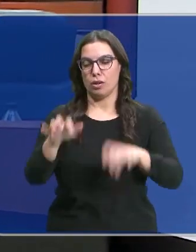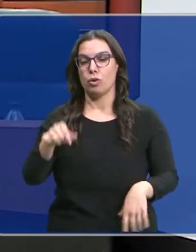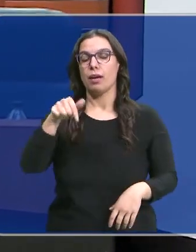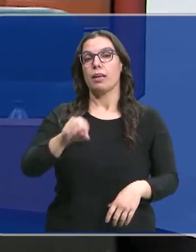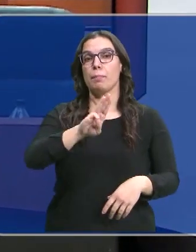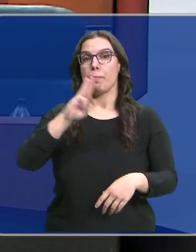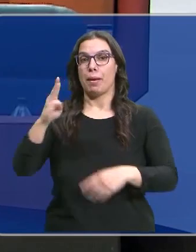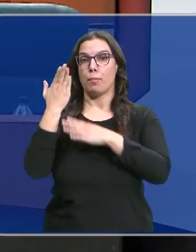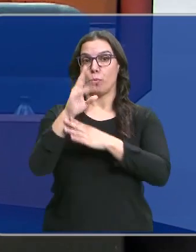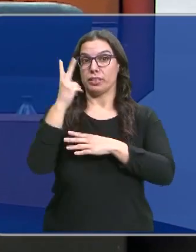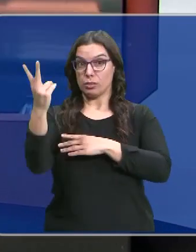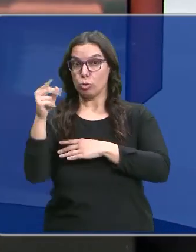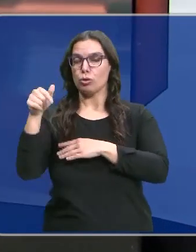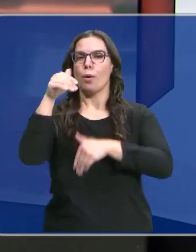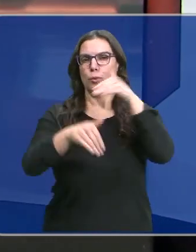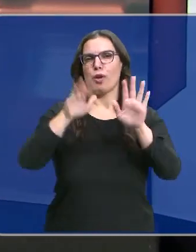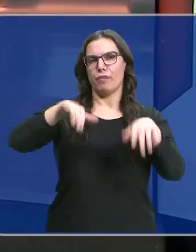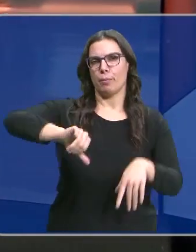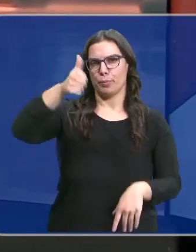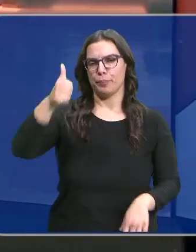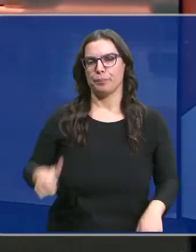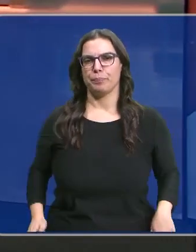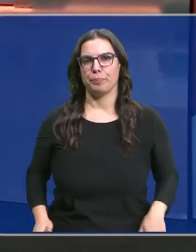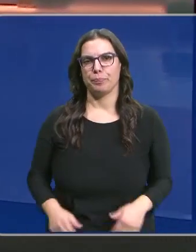del PP en este sentido que han salido adelante. Ana Rayaces.